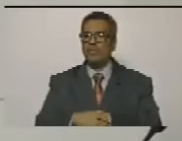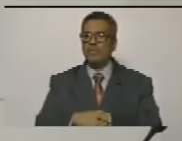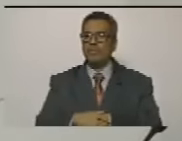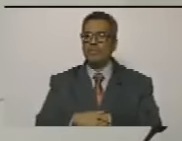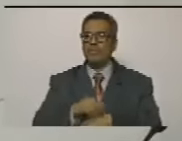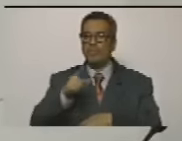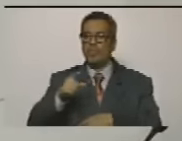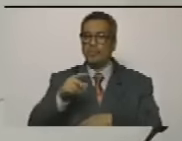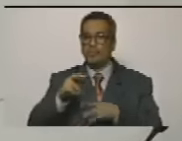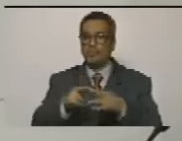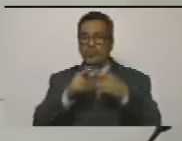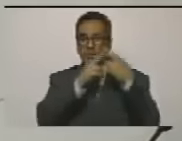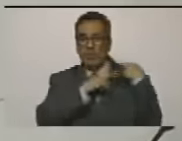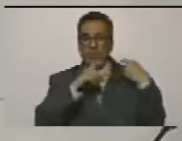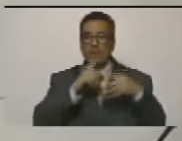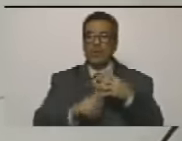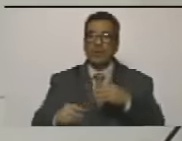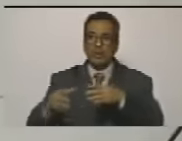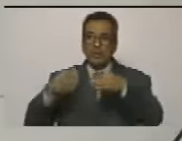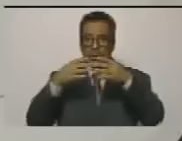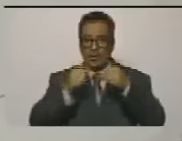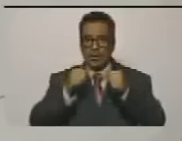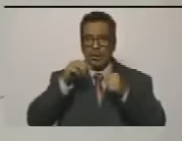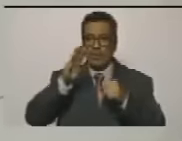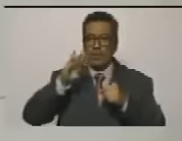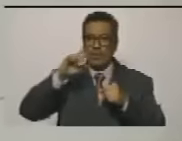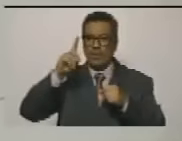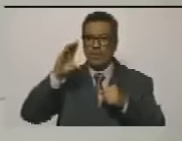si un responsable de la seguridad del presidente Biden